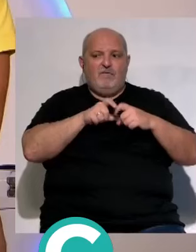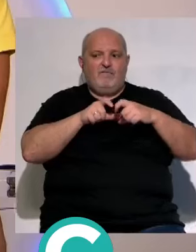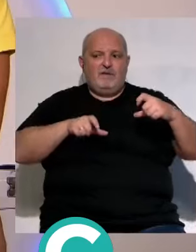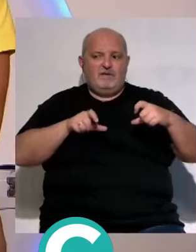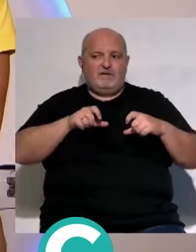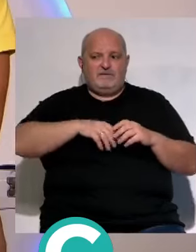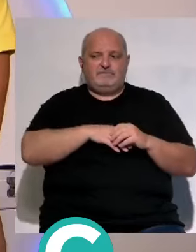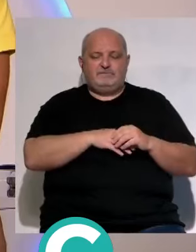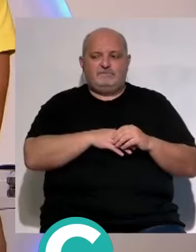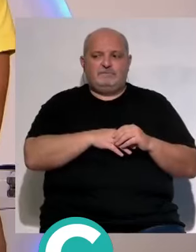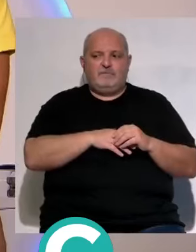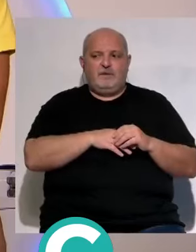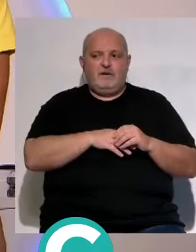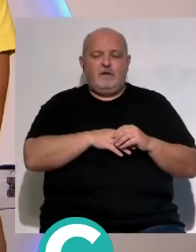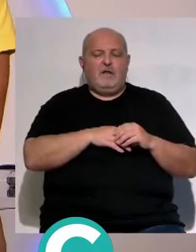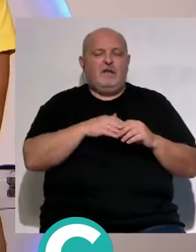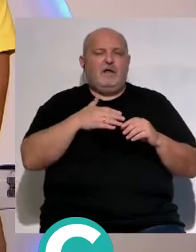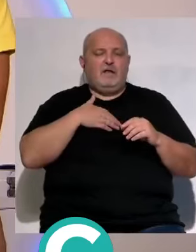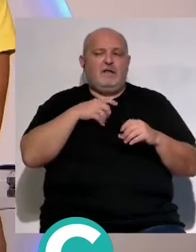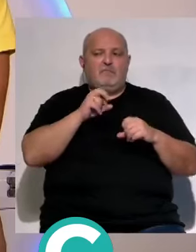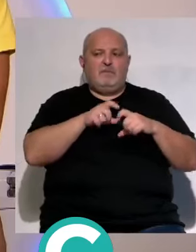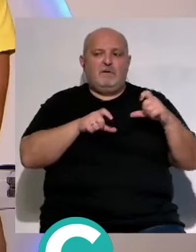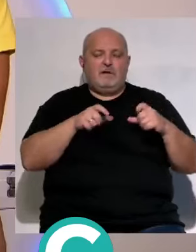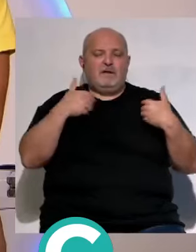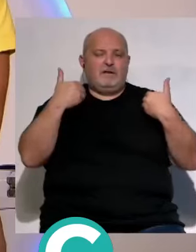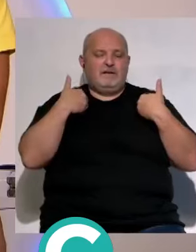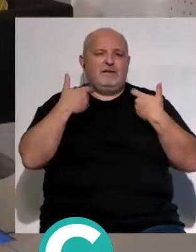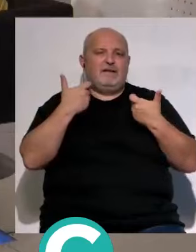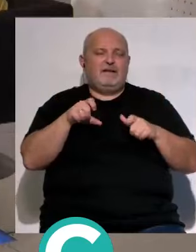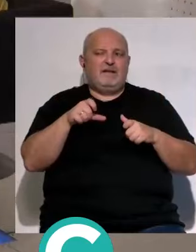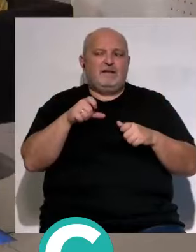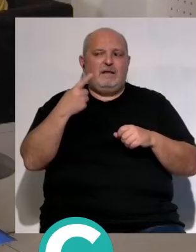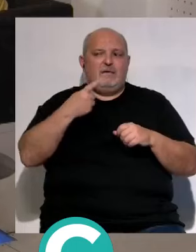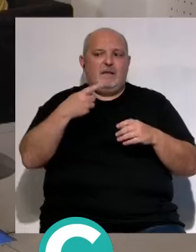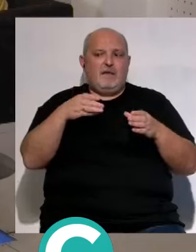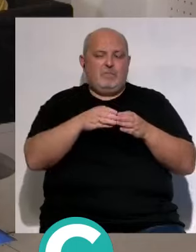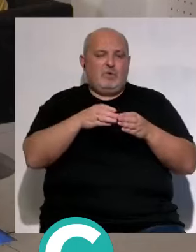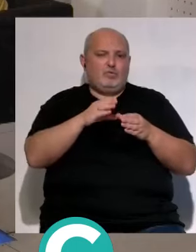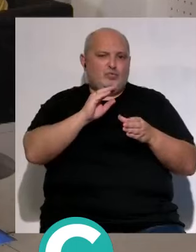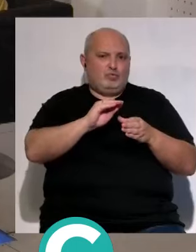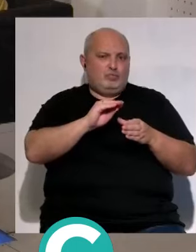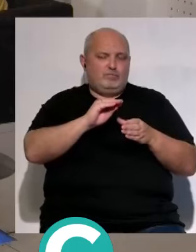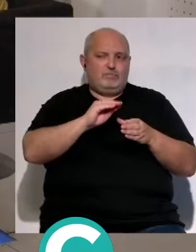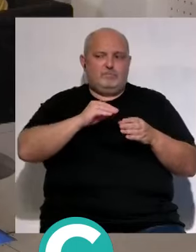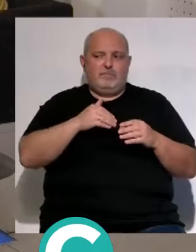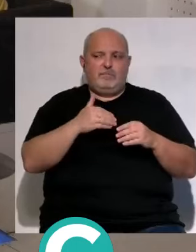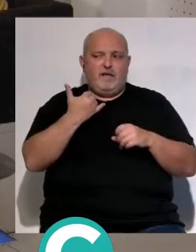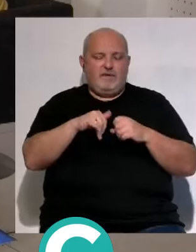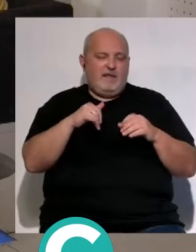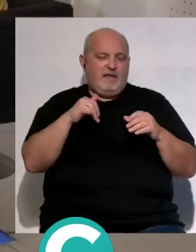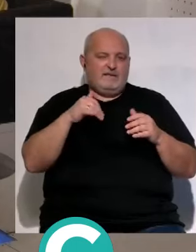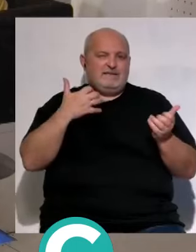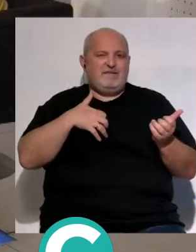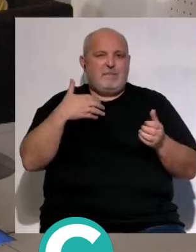ficha pero iba a ser el delantero titular por ficha pero él era de la primera plantilla pero iba a ser delantero titular de la plantilla del Sevilla